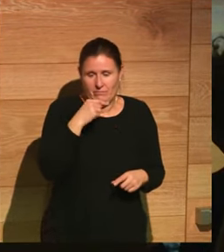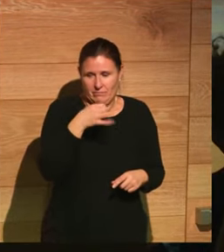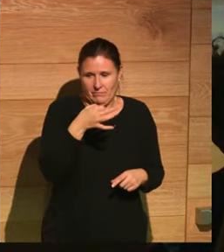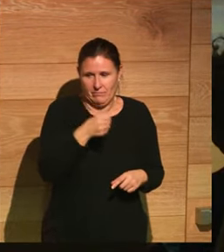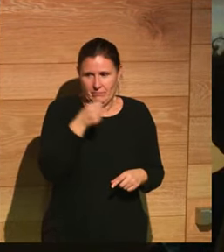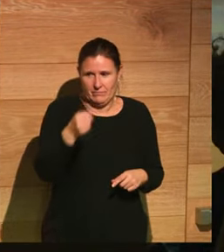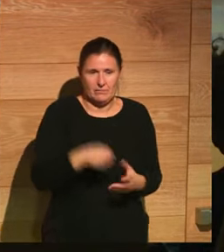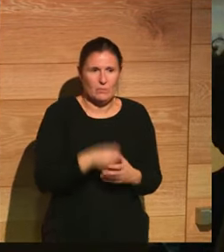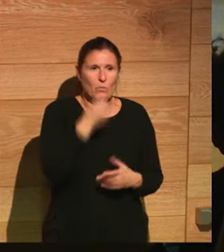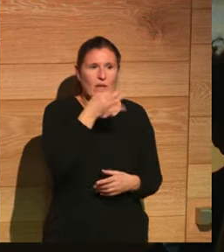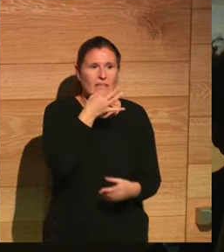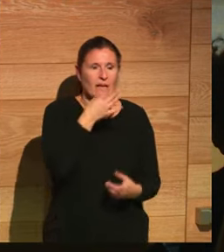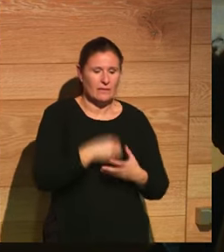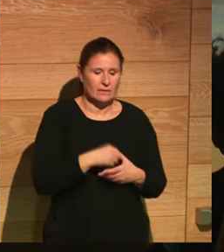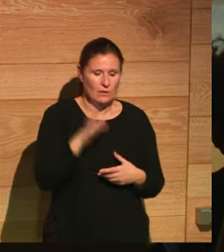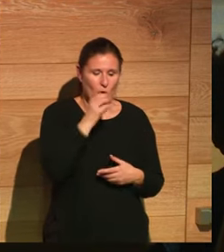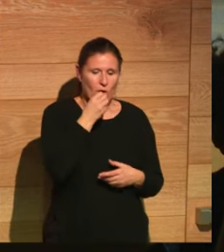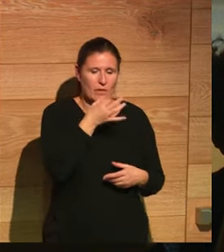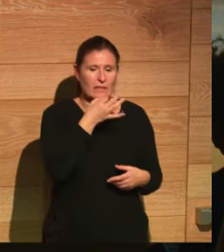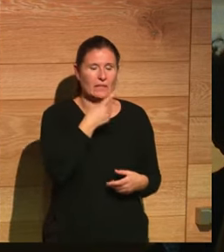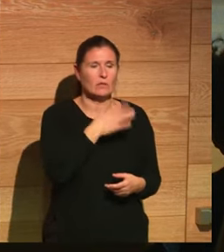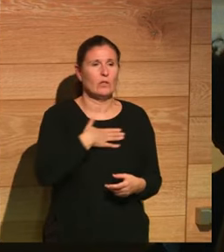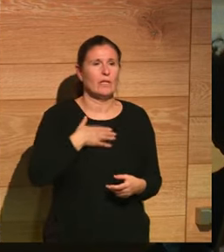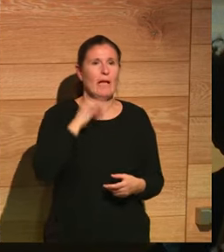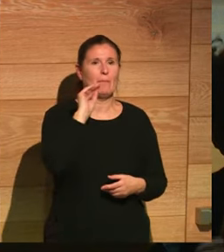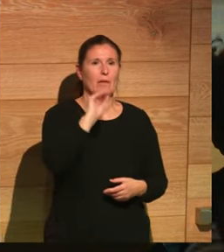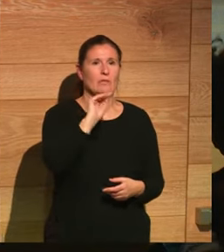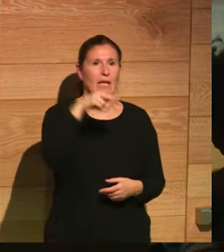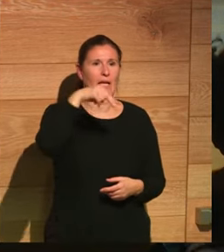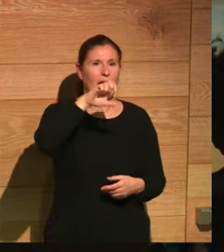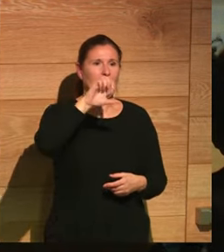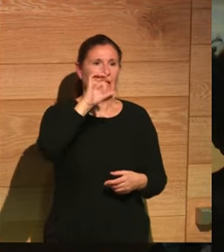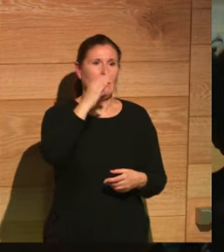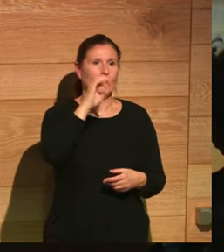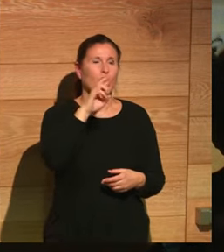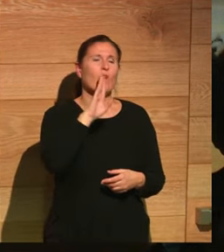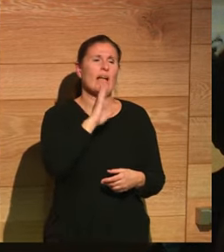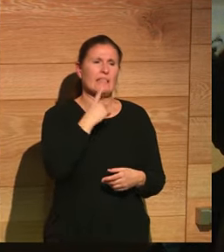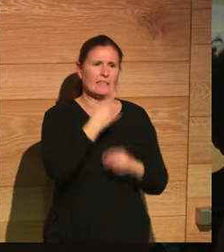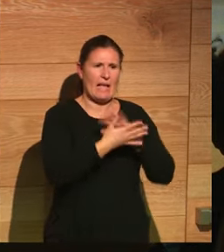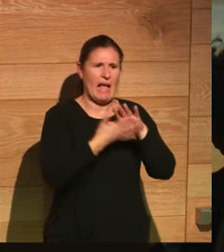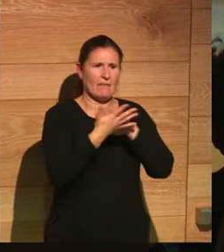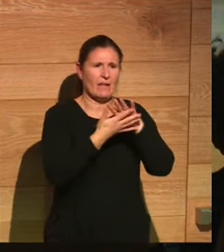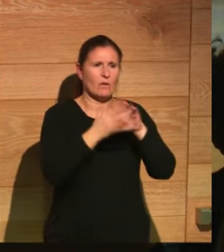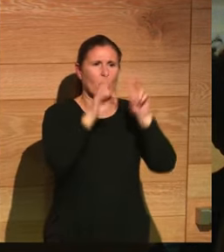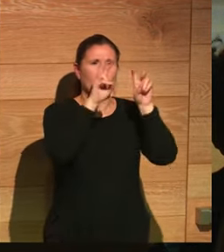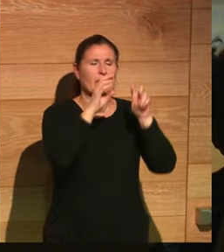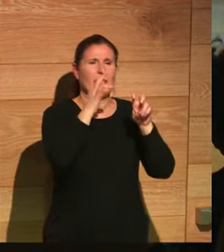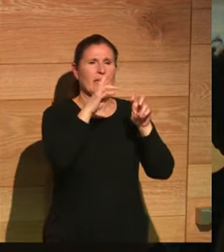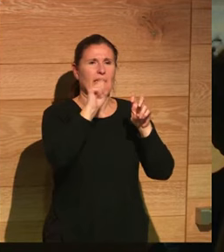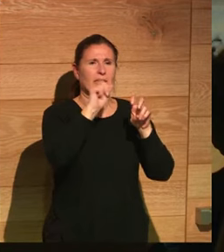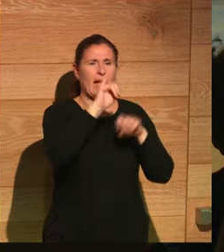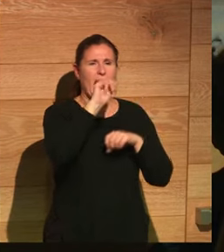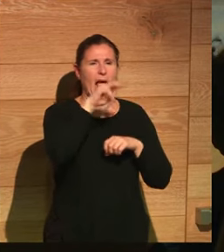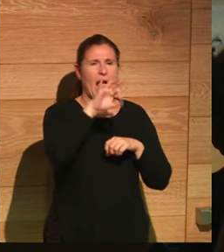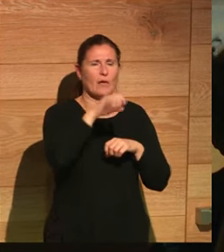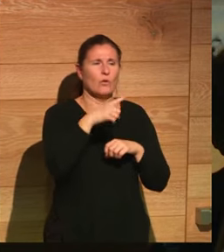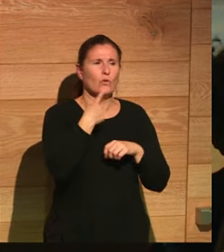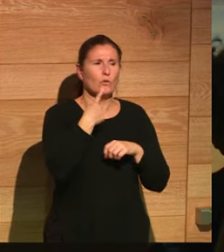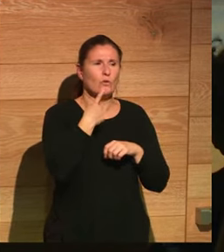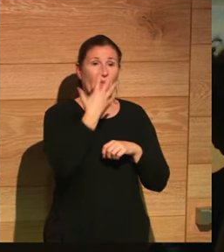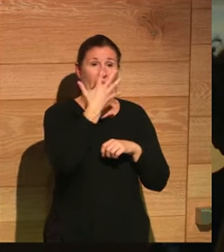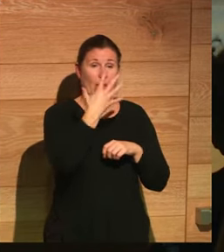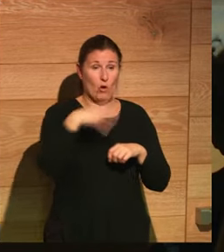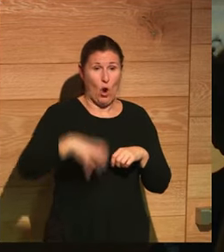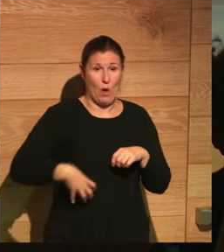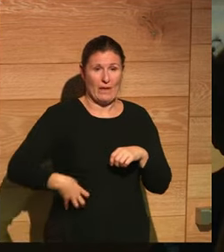perfecto buenas tardes hola buenas yo quería preguntarle a Néstor lo he dicho un poco antes con el tema de Trajano y todo esto son los